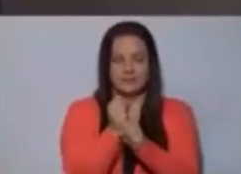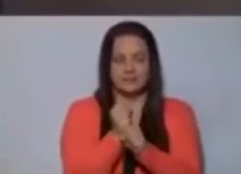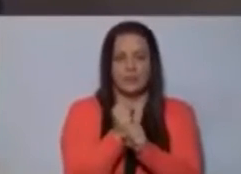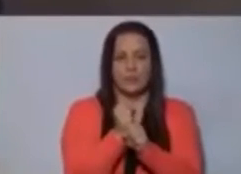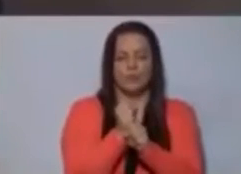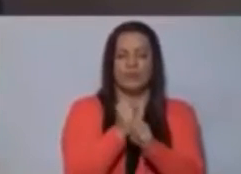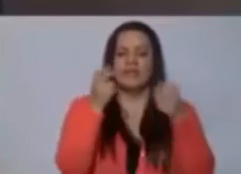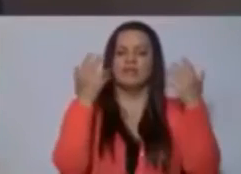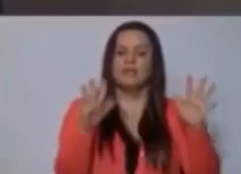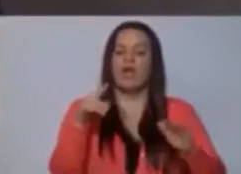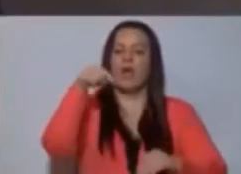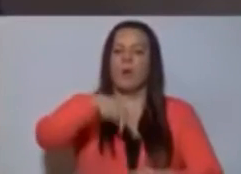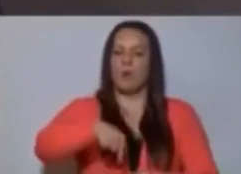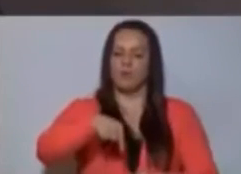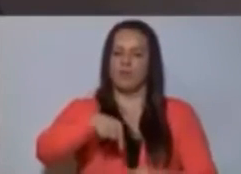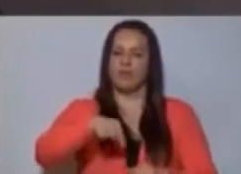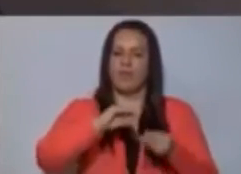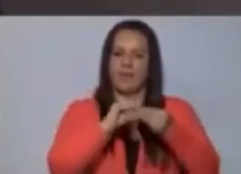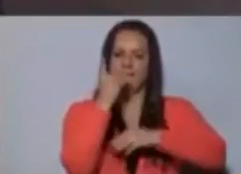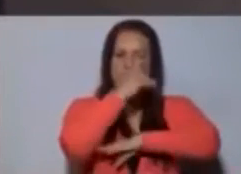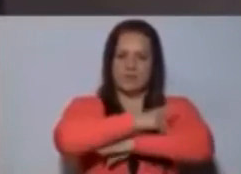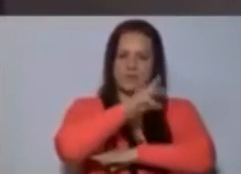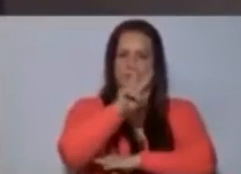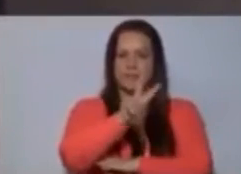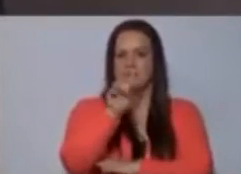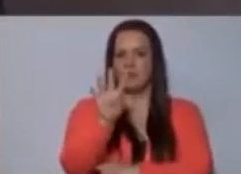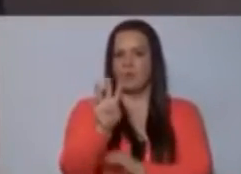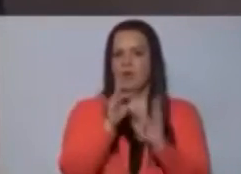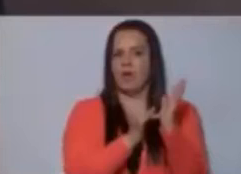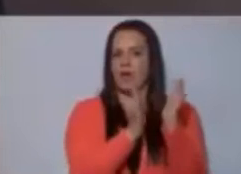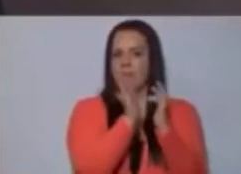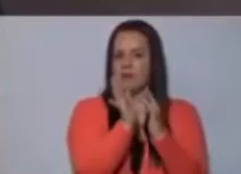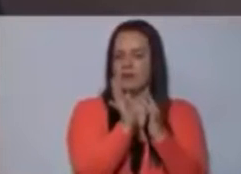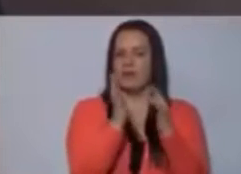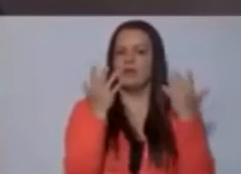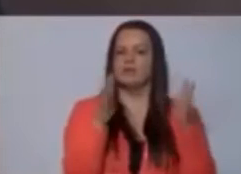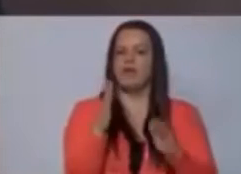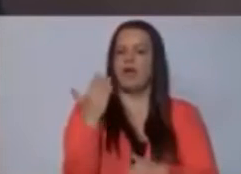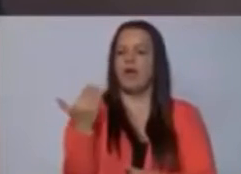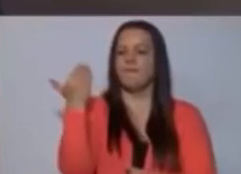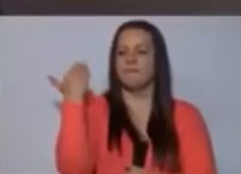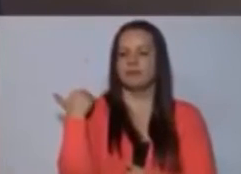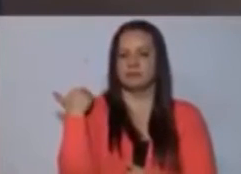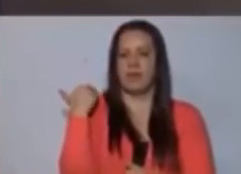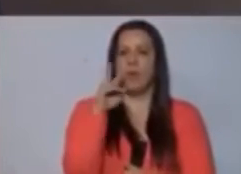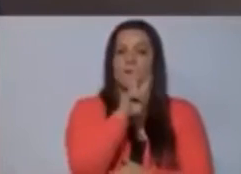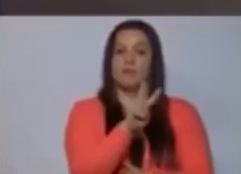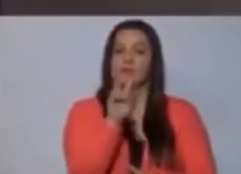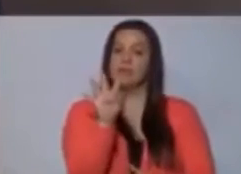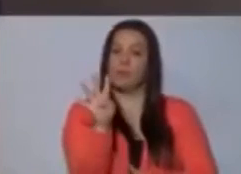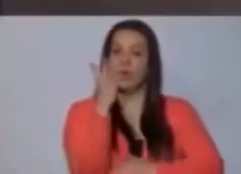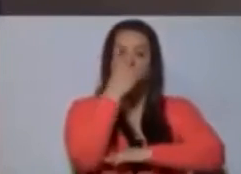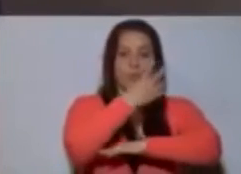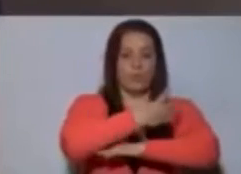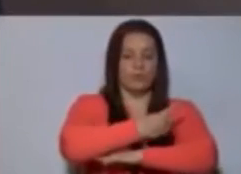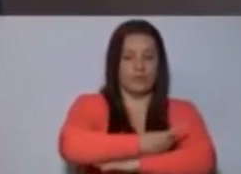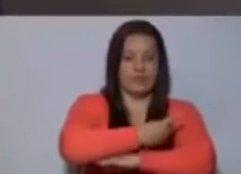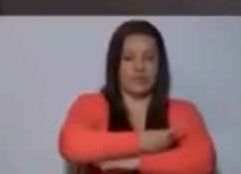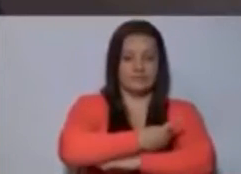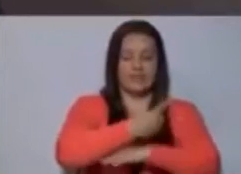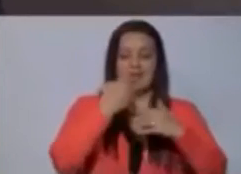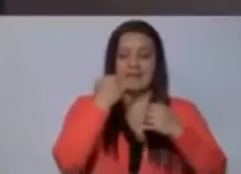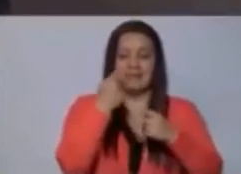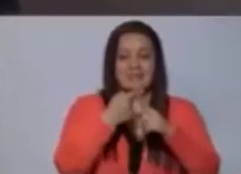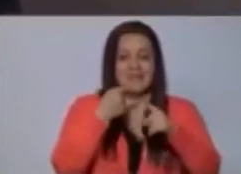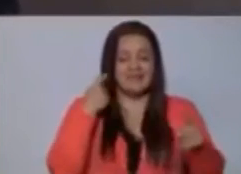Ya hoy es 24 de abril. Han pasado 24 días desde que